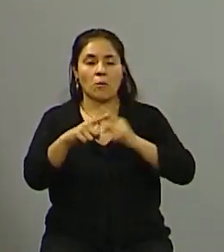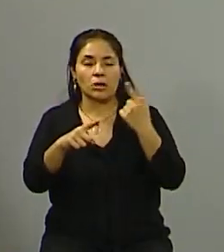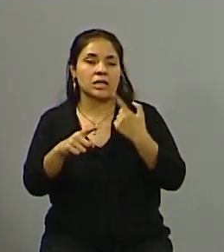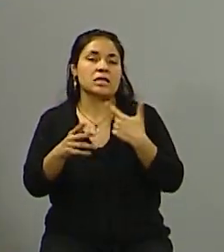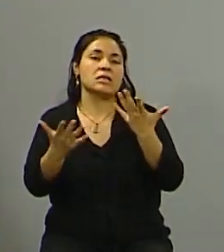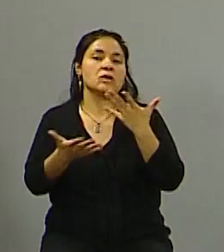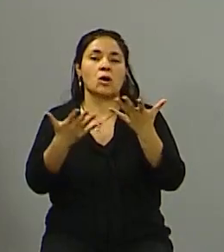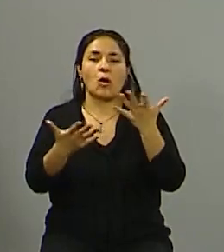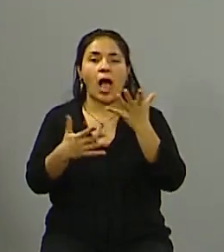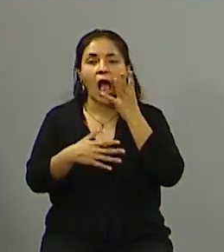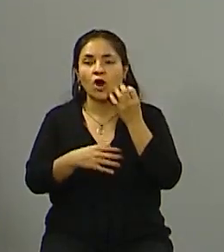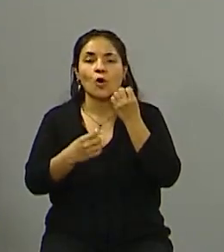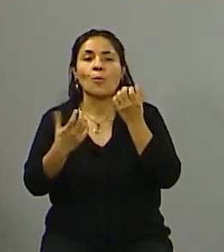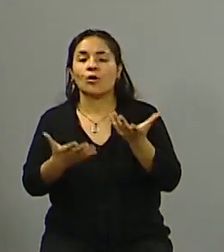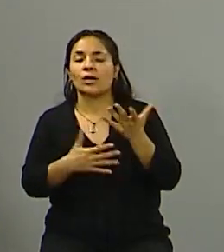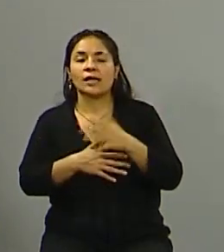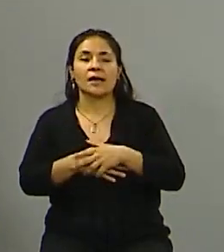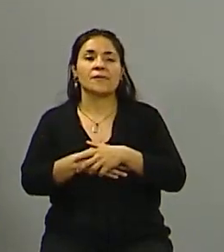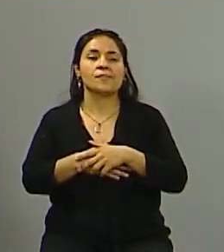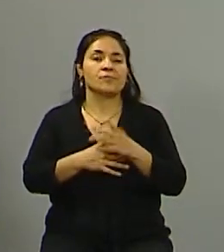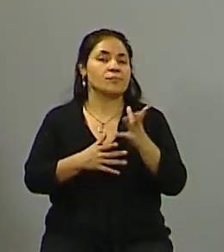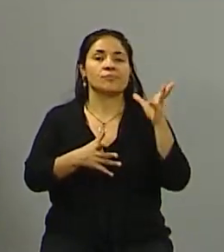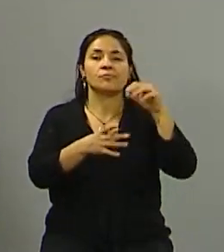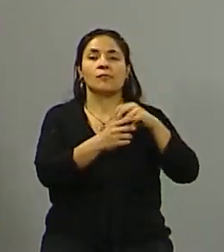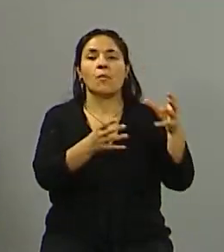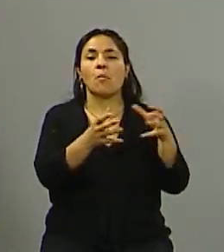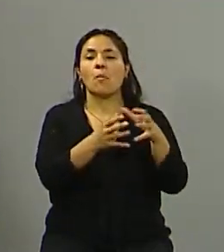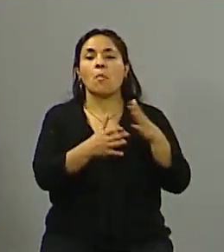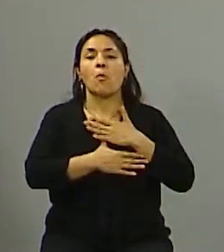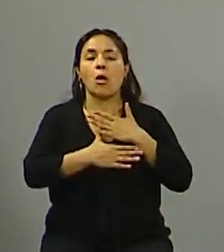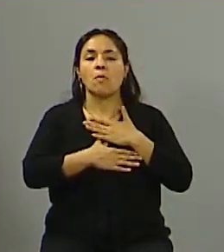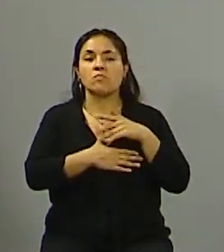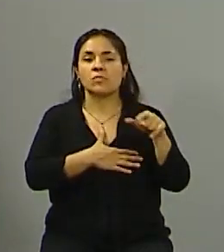las herramientas propias que él contaba,